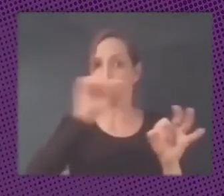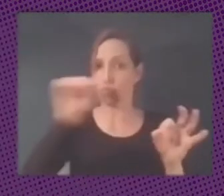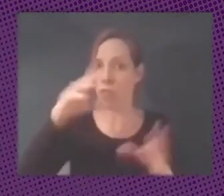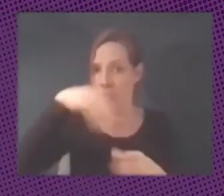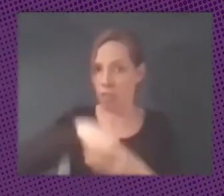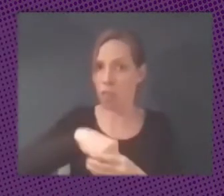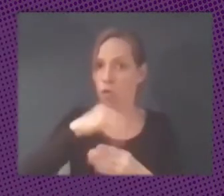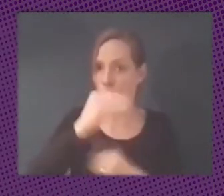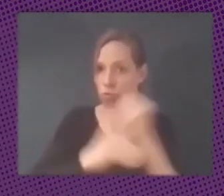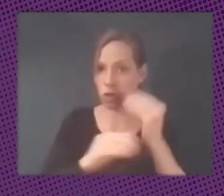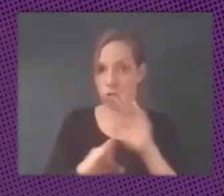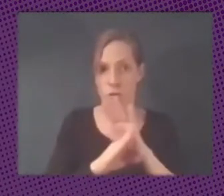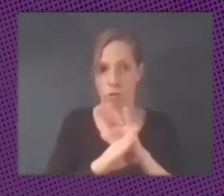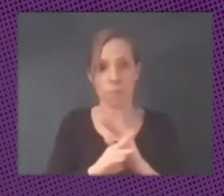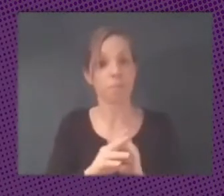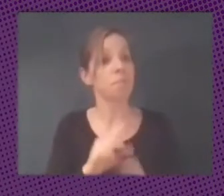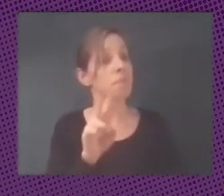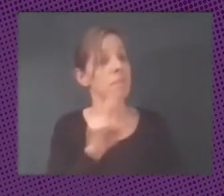Virginia